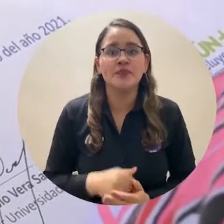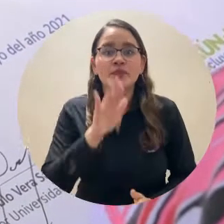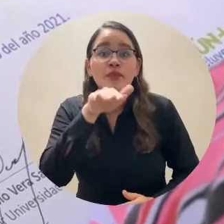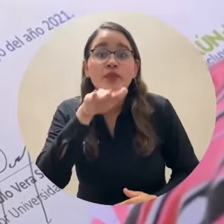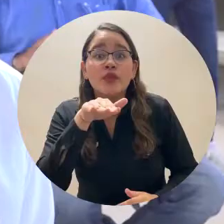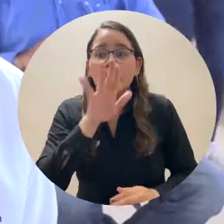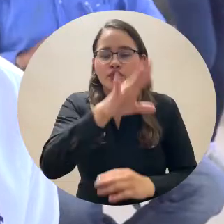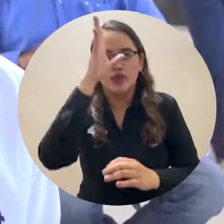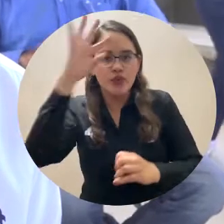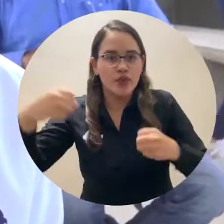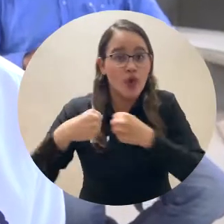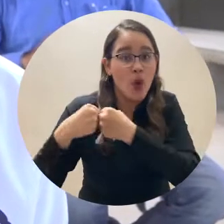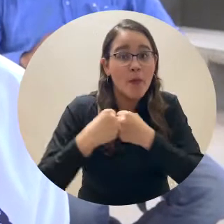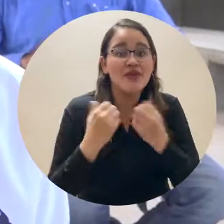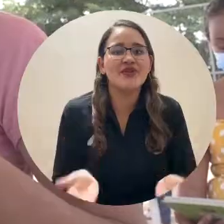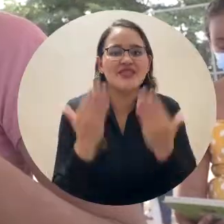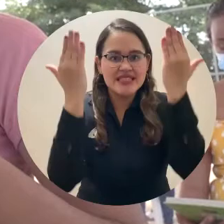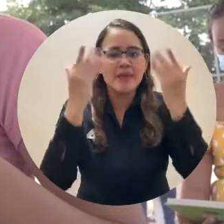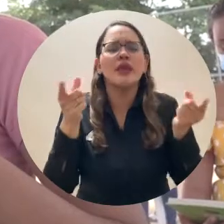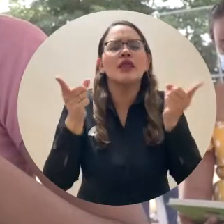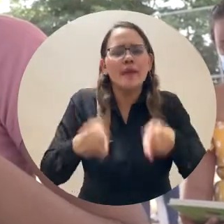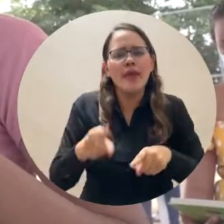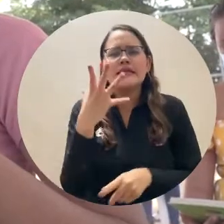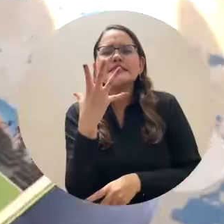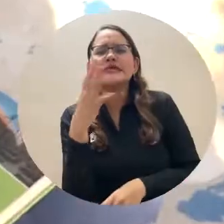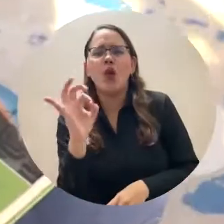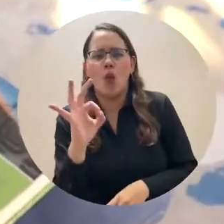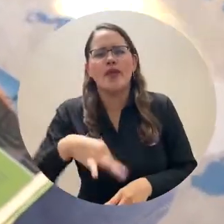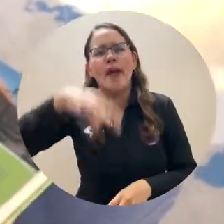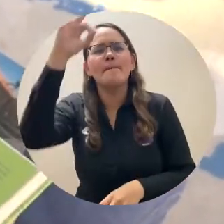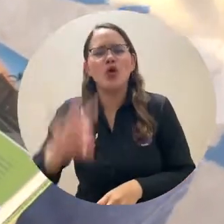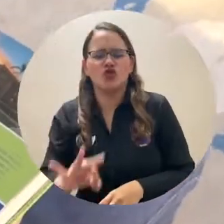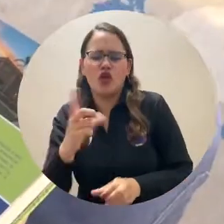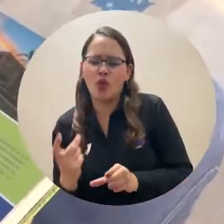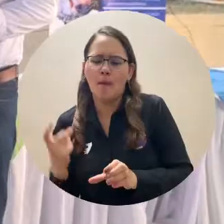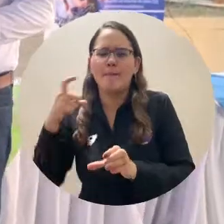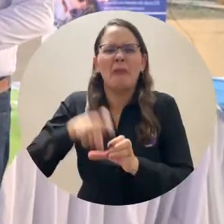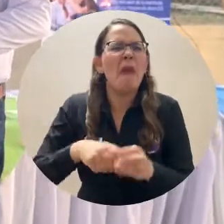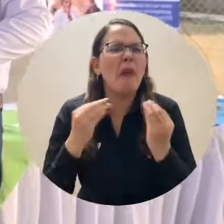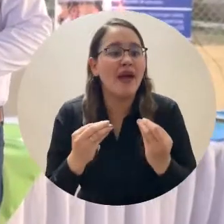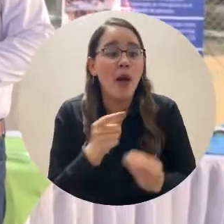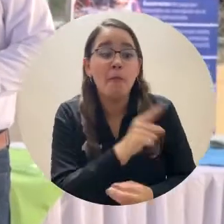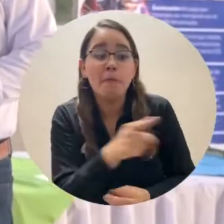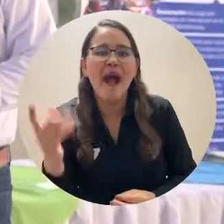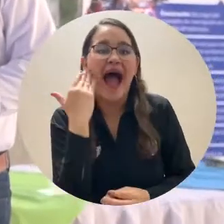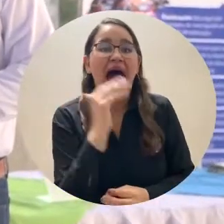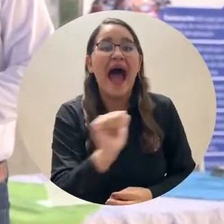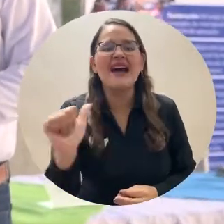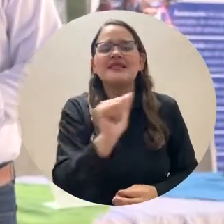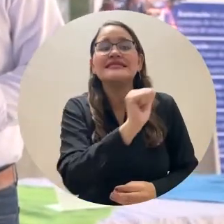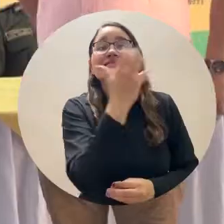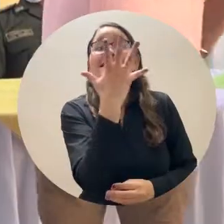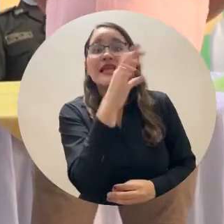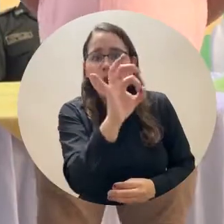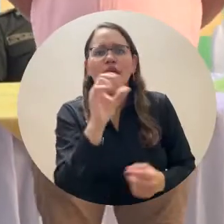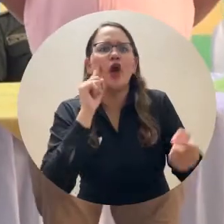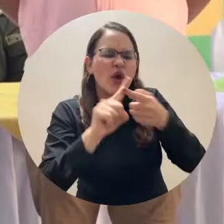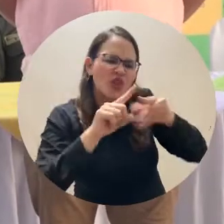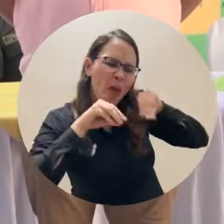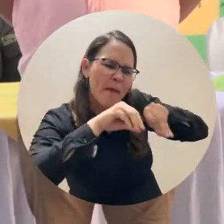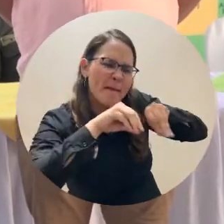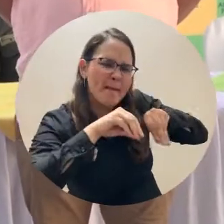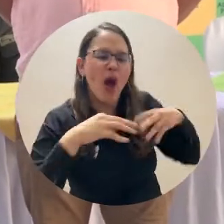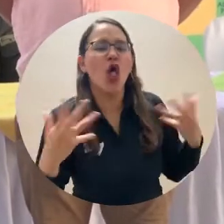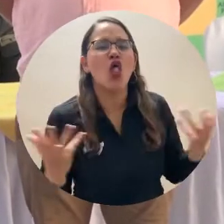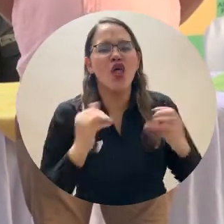también estableció la financiación del 50% de la matrícula para 30 madres comunitarias que iniciarán su formación superior en el Centro para la